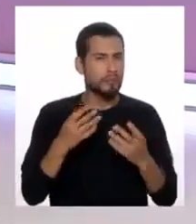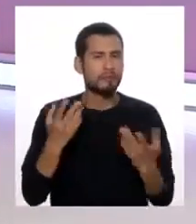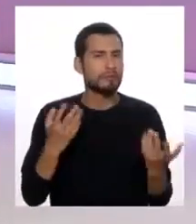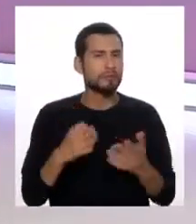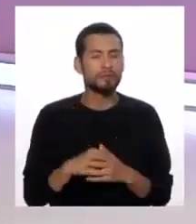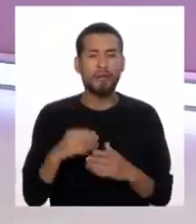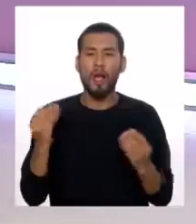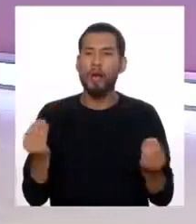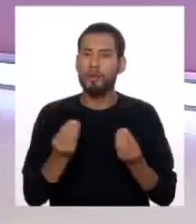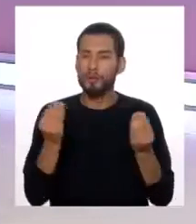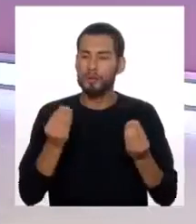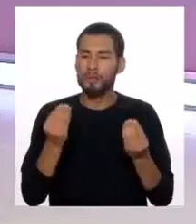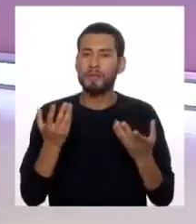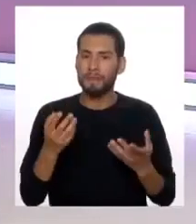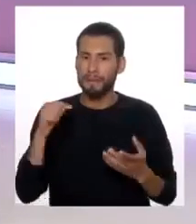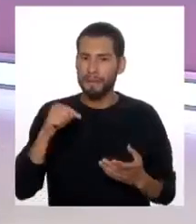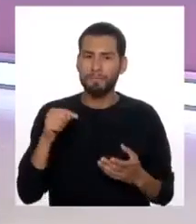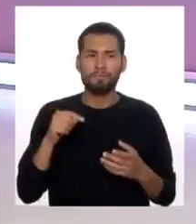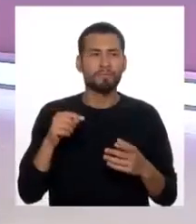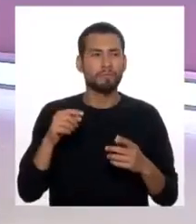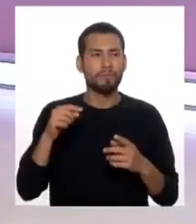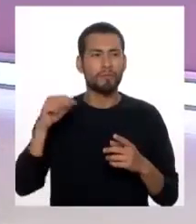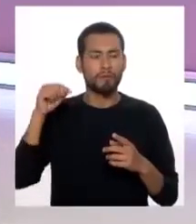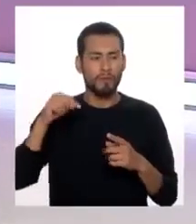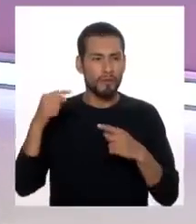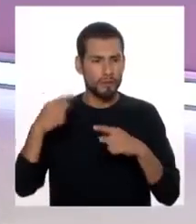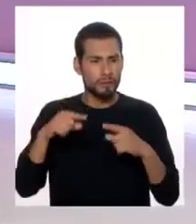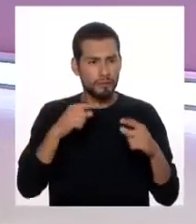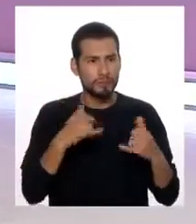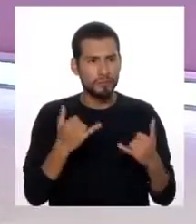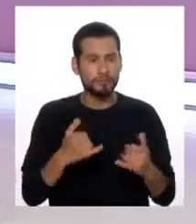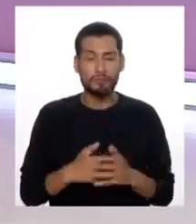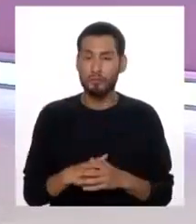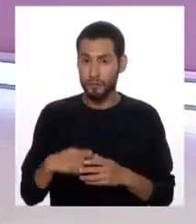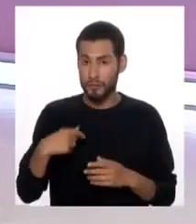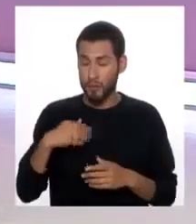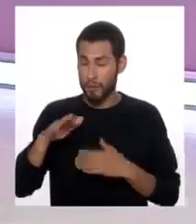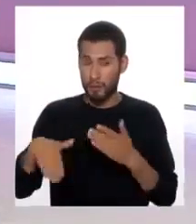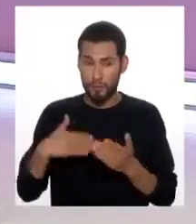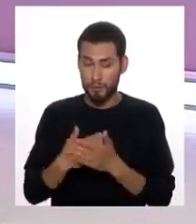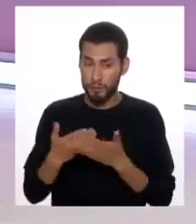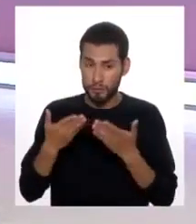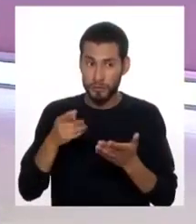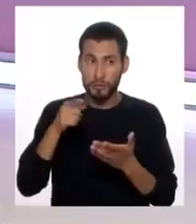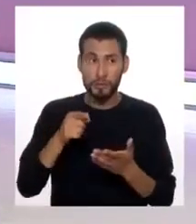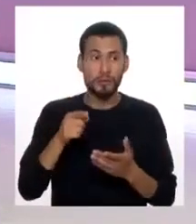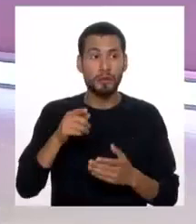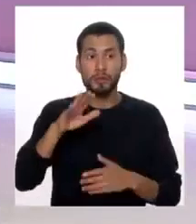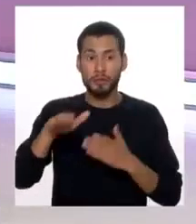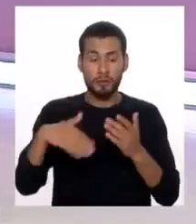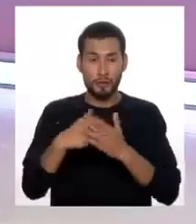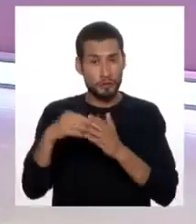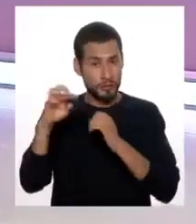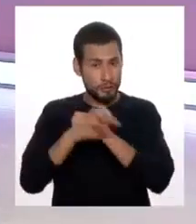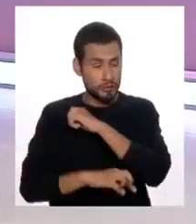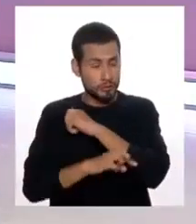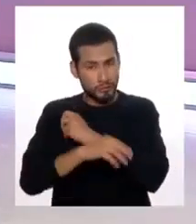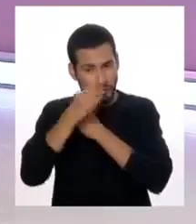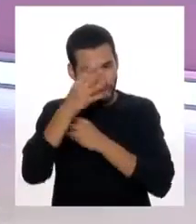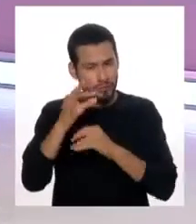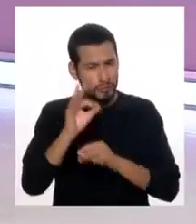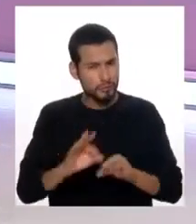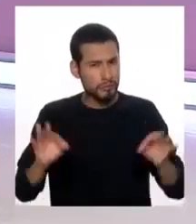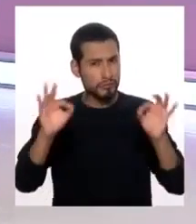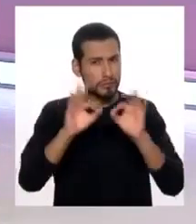todo adolescentes, que es el nicho donde esto realmente sucede. Así que vamos a llevarle a todos ustedes, televidentes en todo el país, un mensaje muy